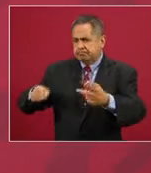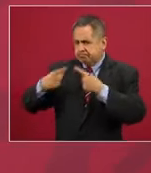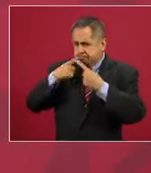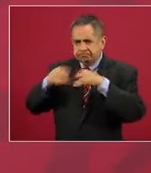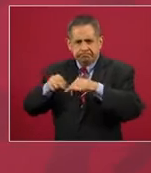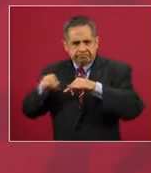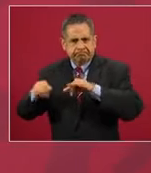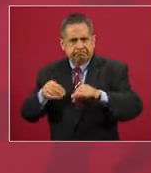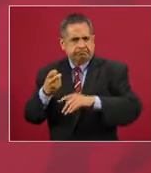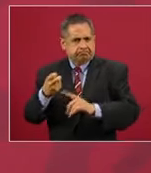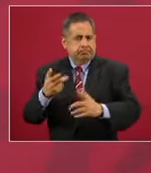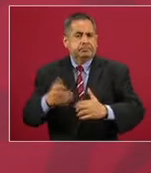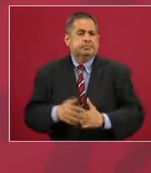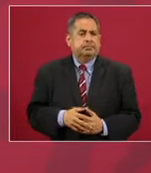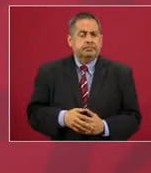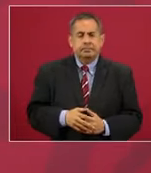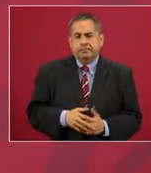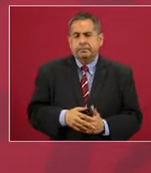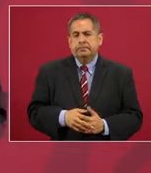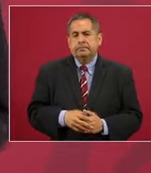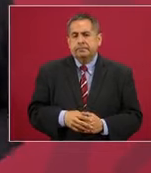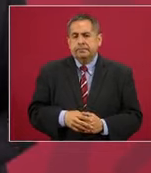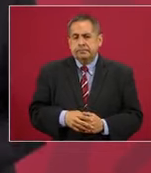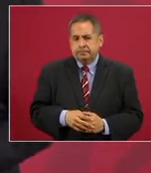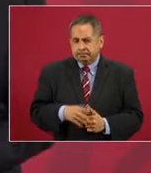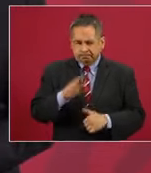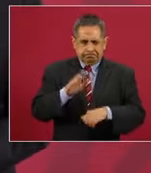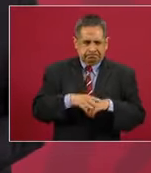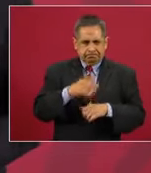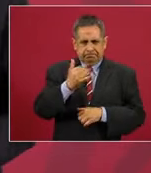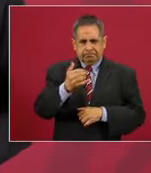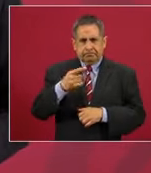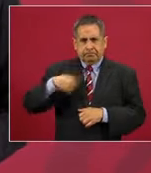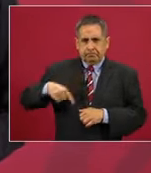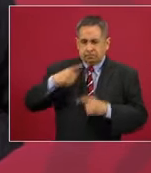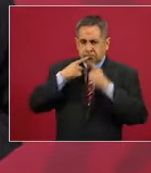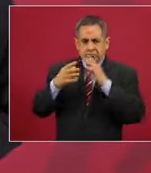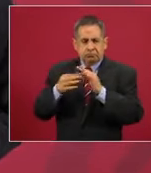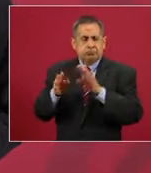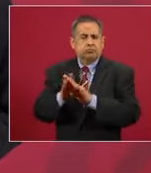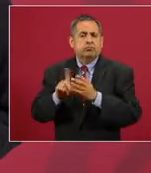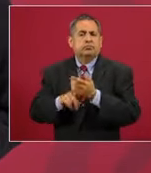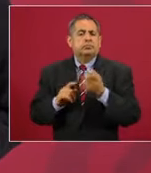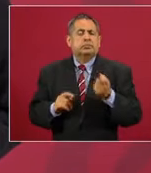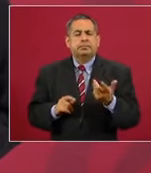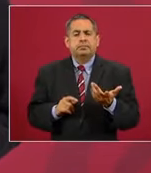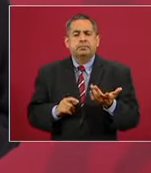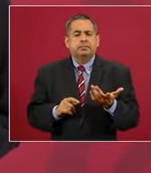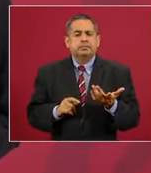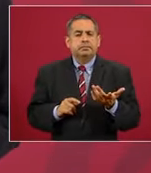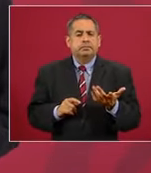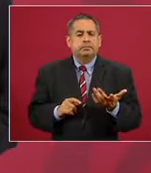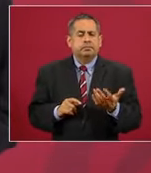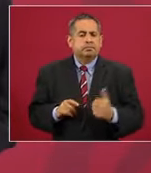y lo estamos haciendo no sólo con